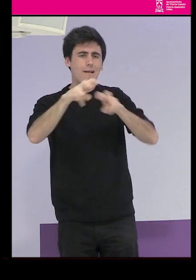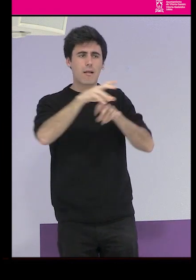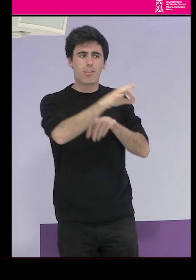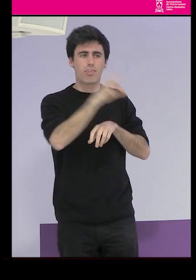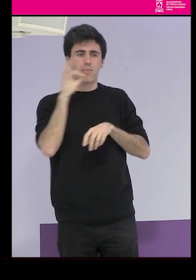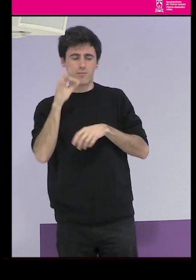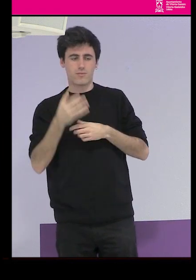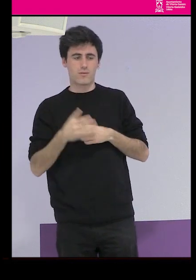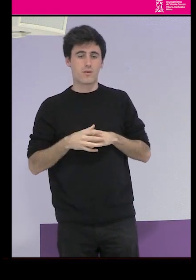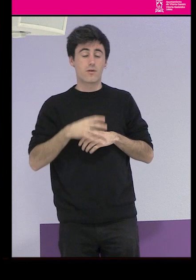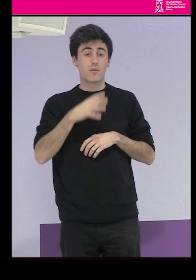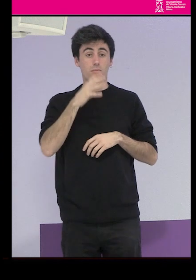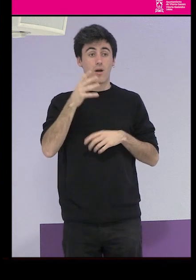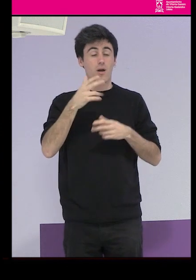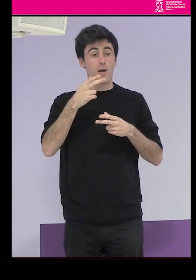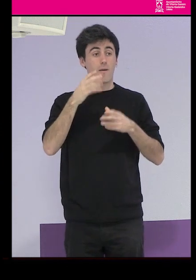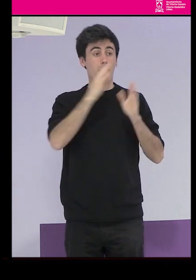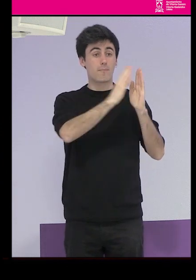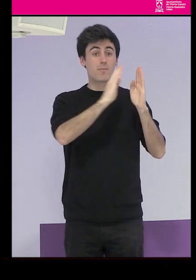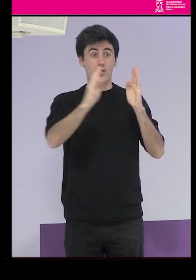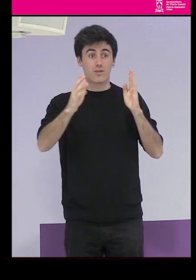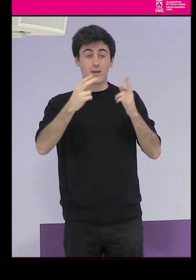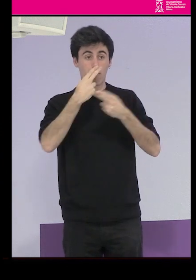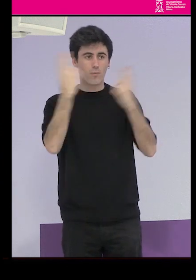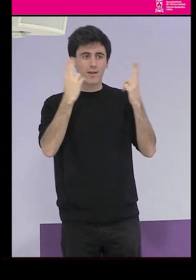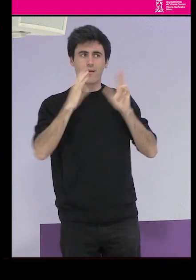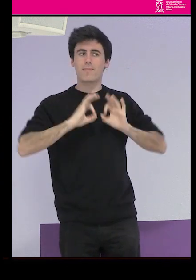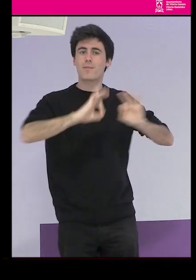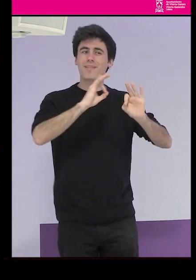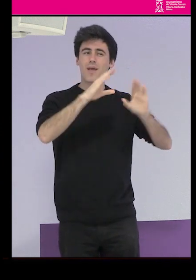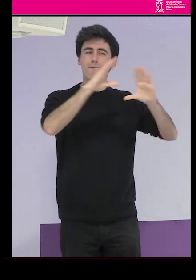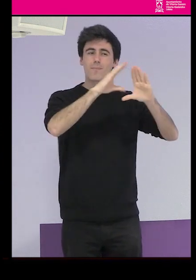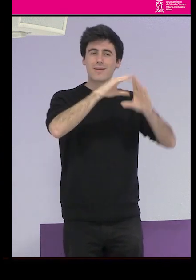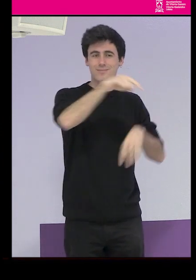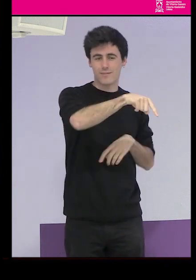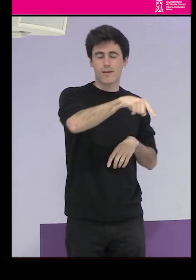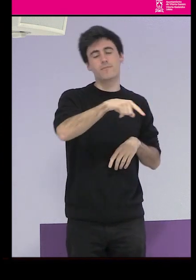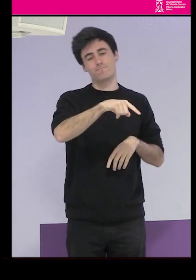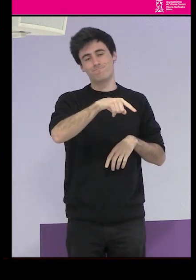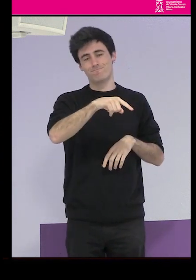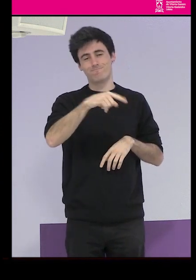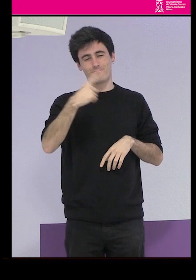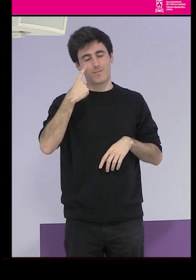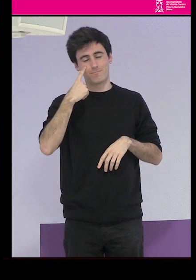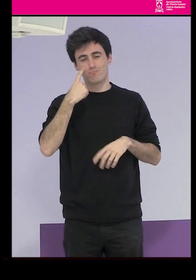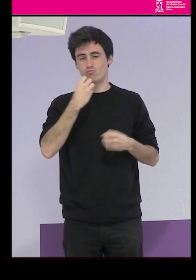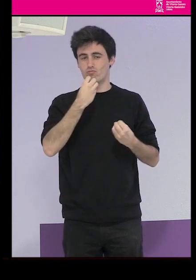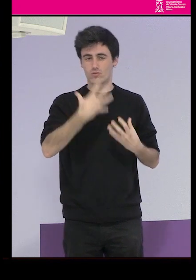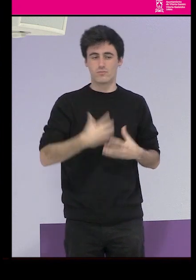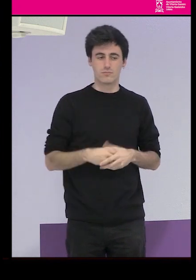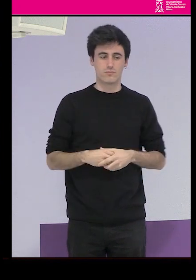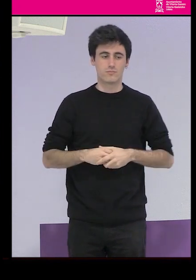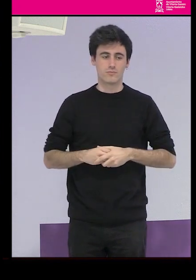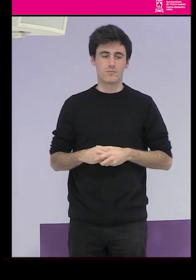Las bibliotecas públicas, esta feminista especialmente, tiene su qué. Bueno, hablar de